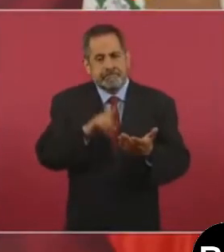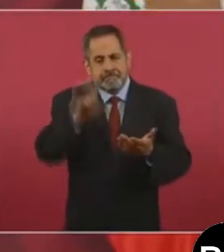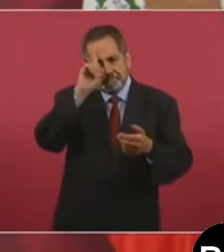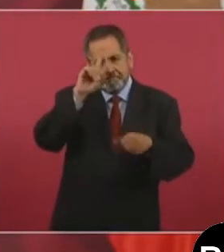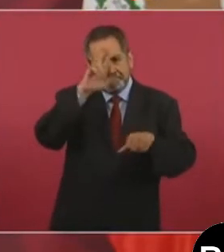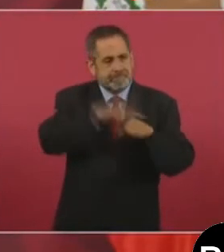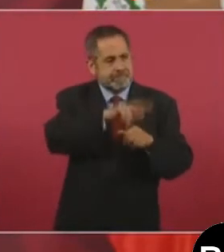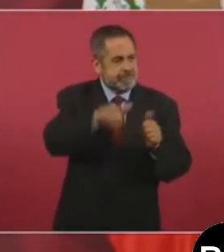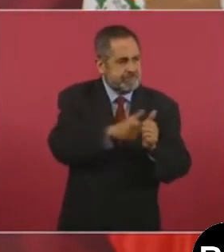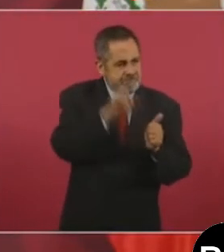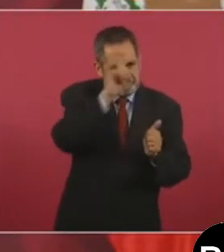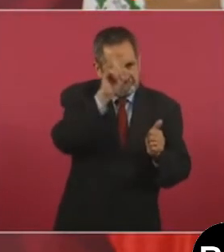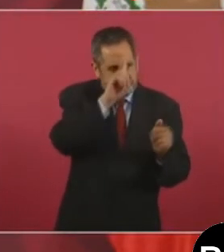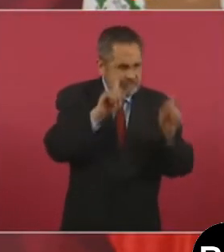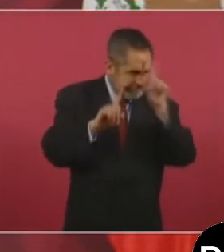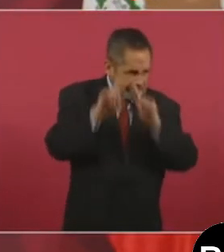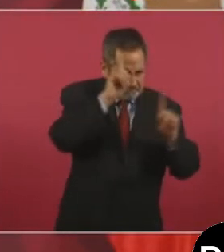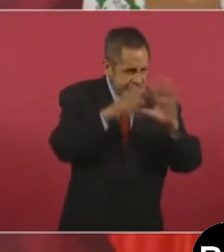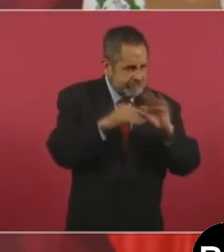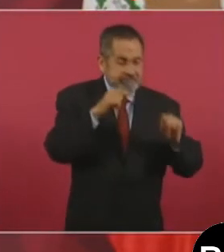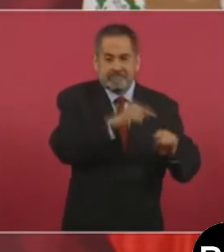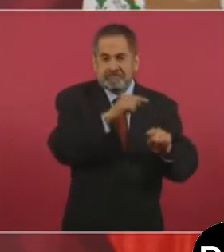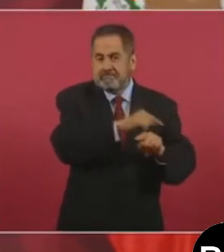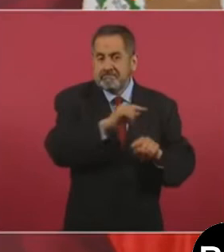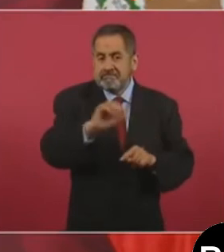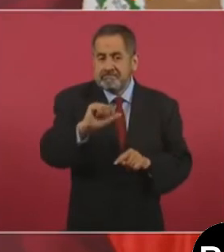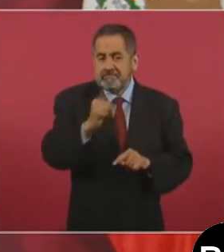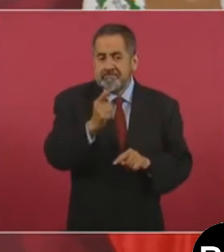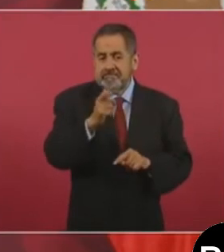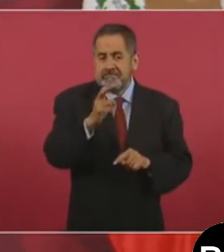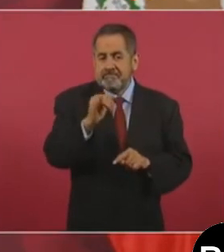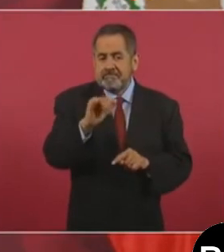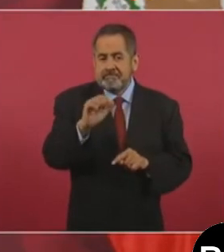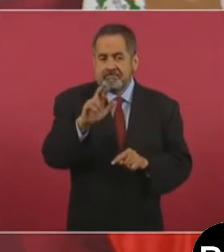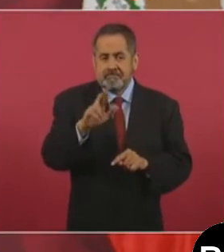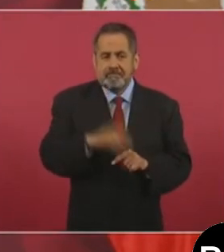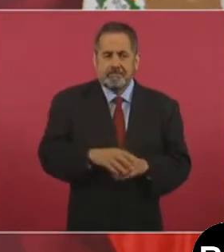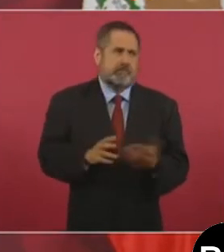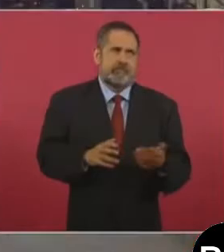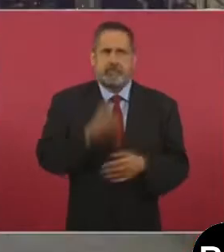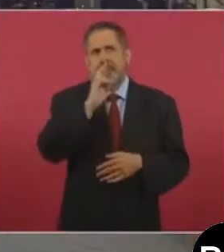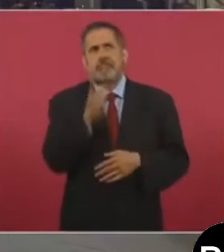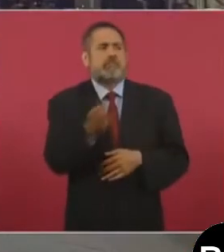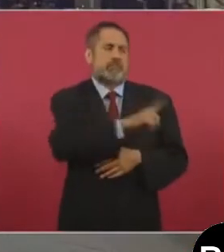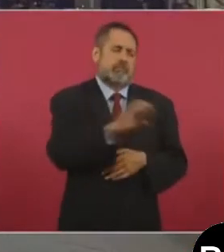está mejor Claudio.